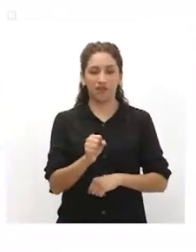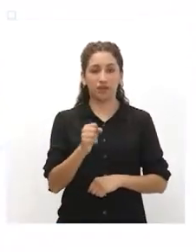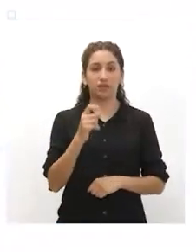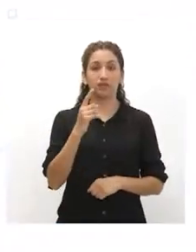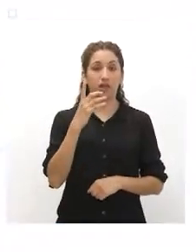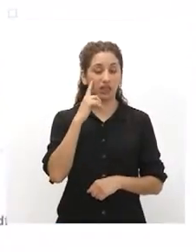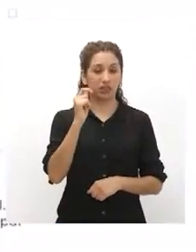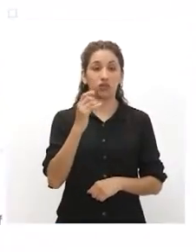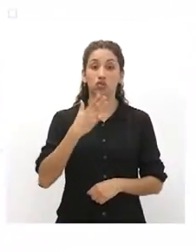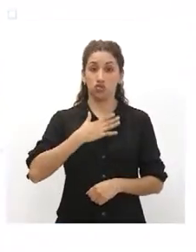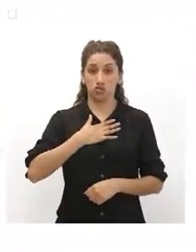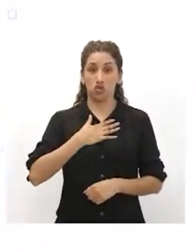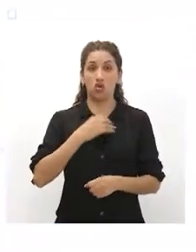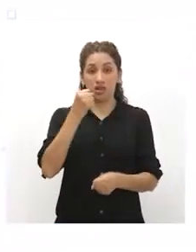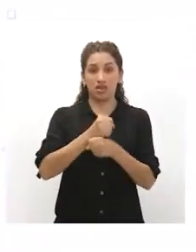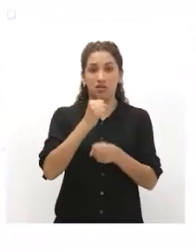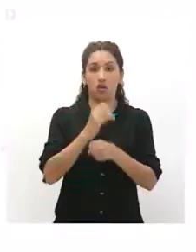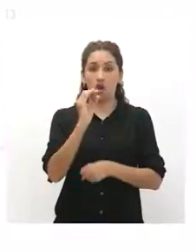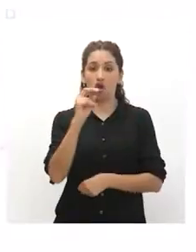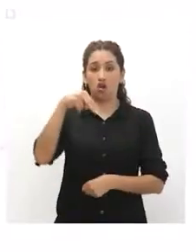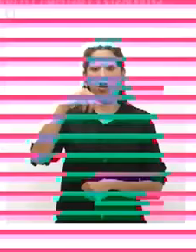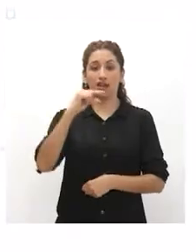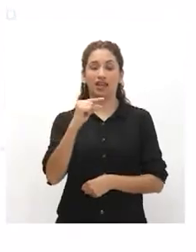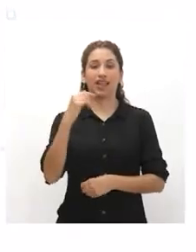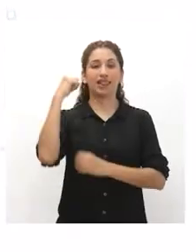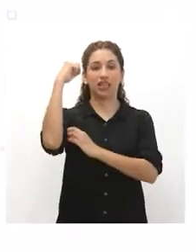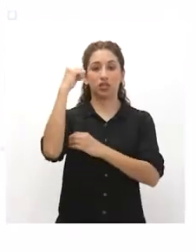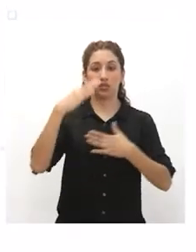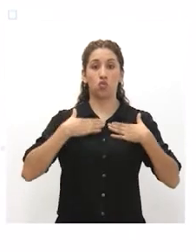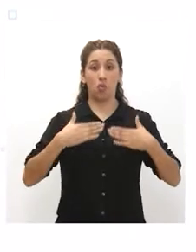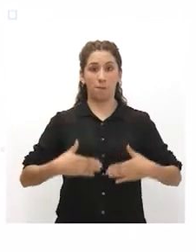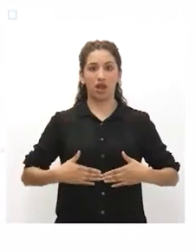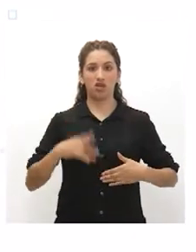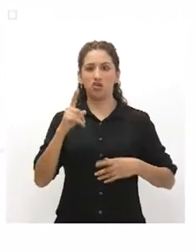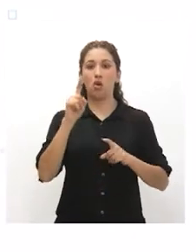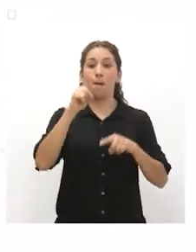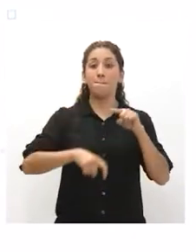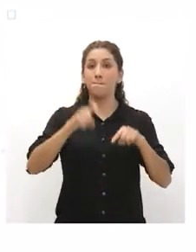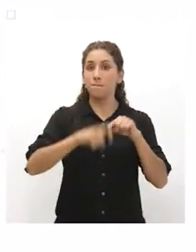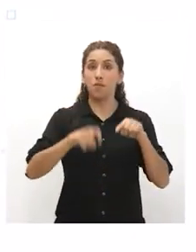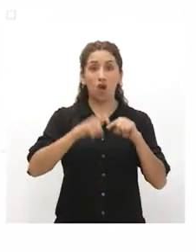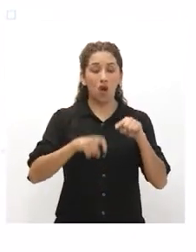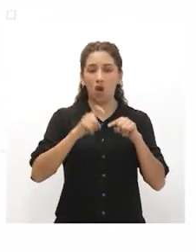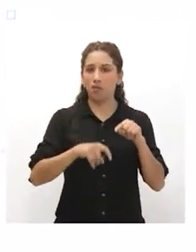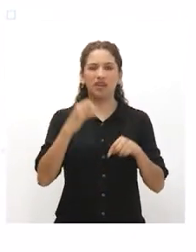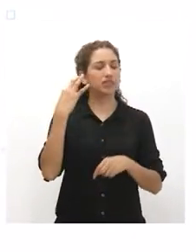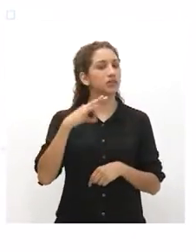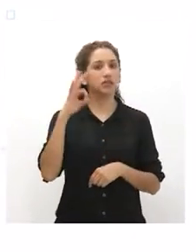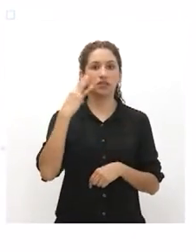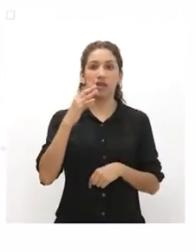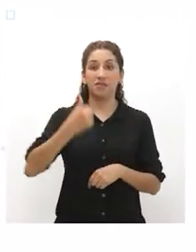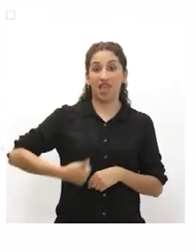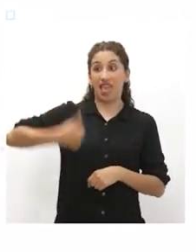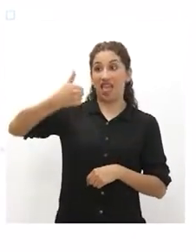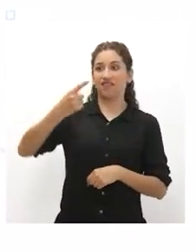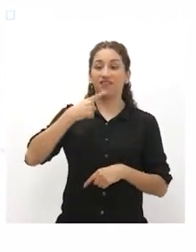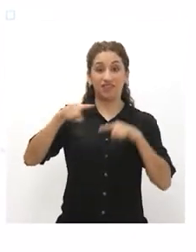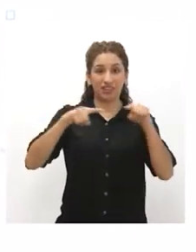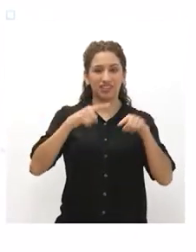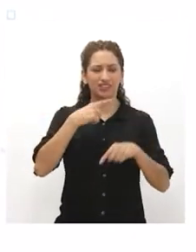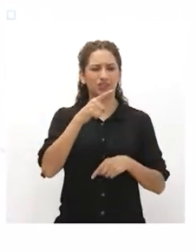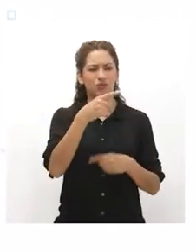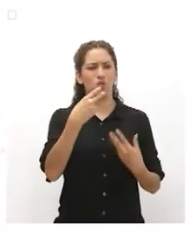Yo trabajaba en una ONG de derechos humanos, donde las bromas racistas eran frecuentes. El jefe decía,